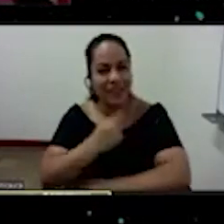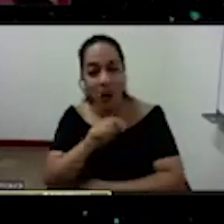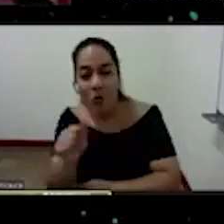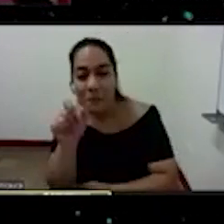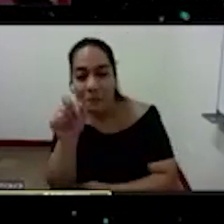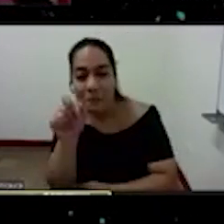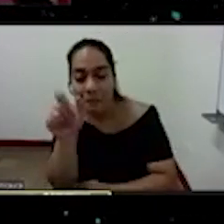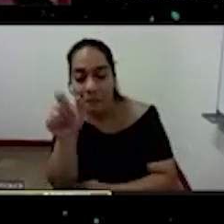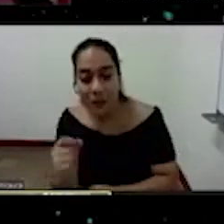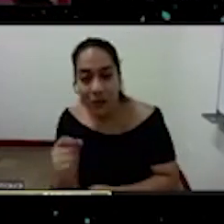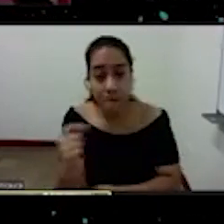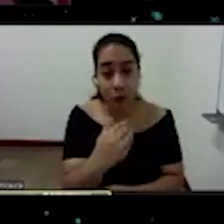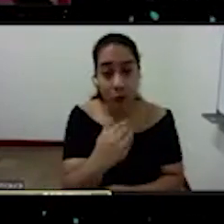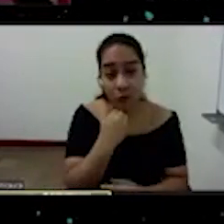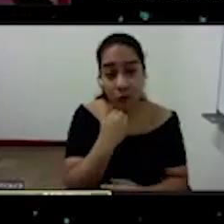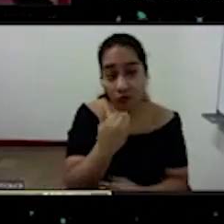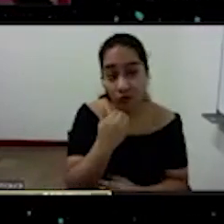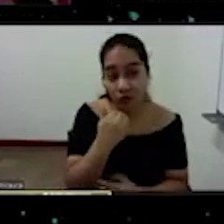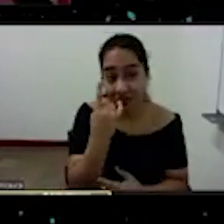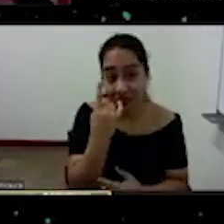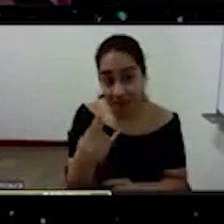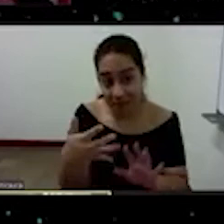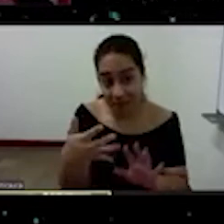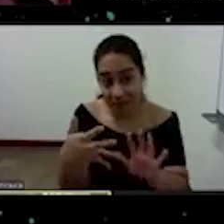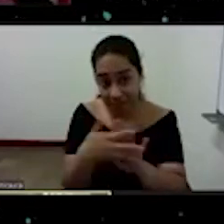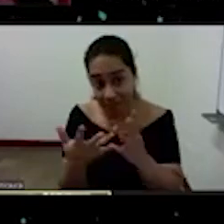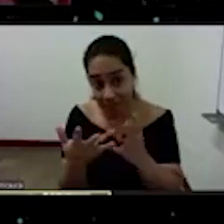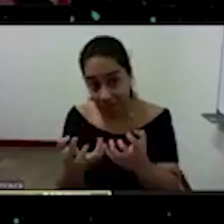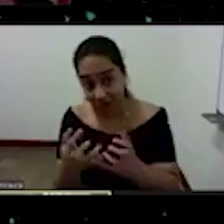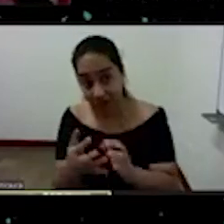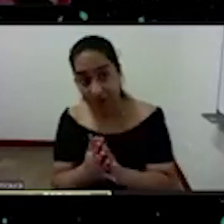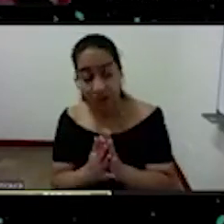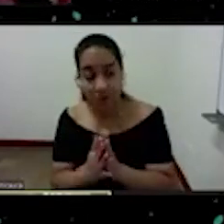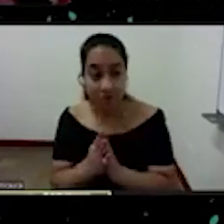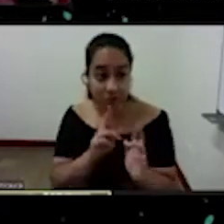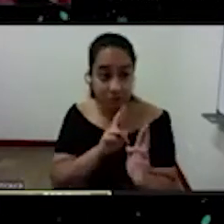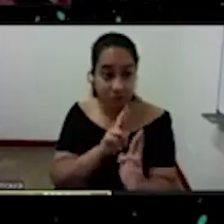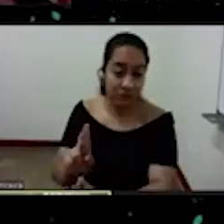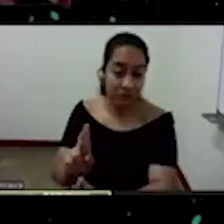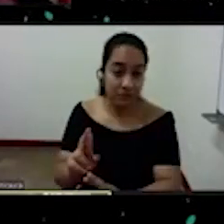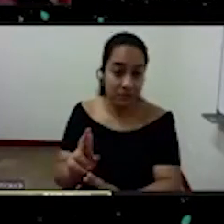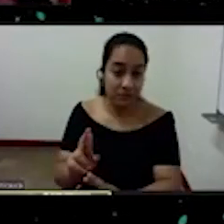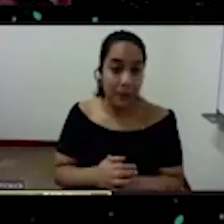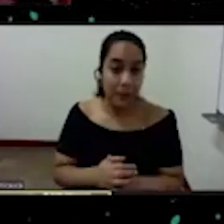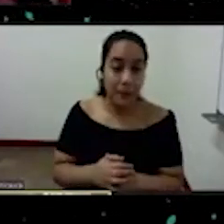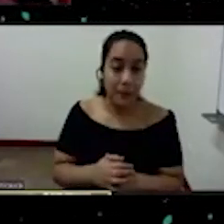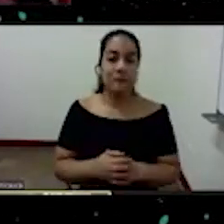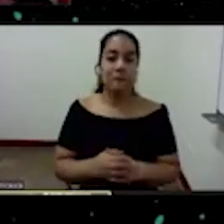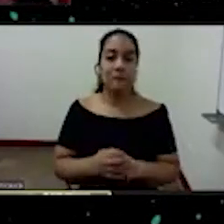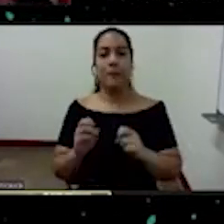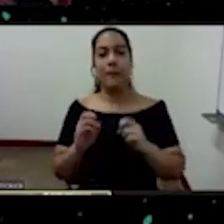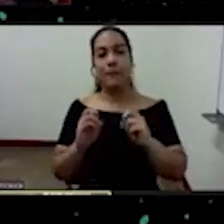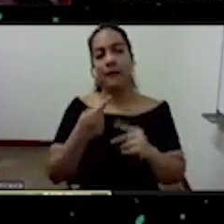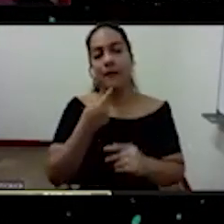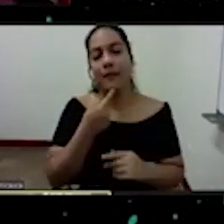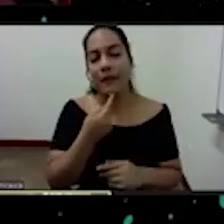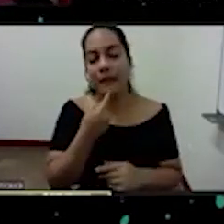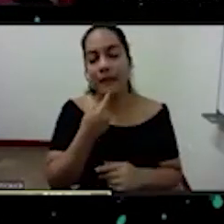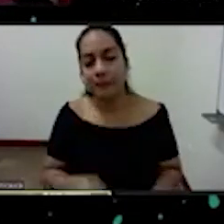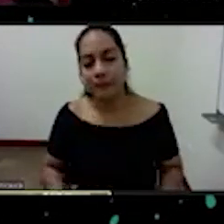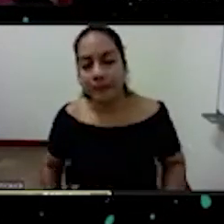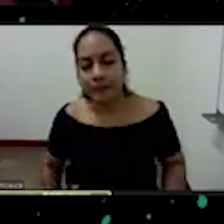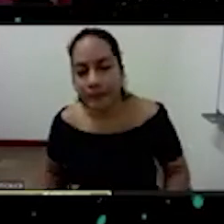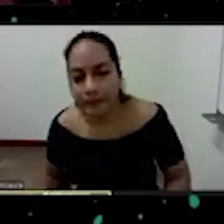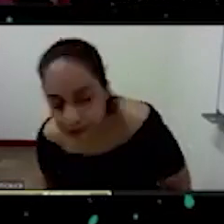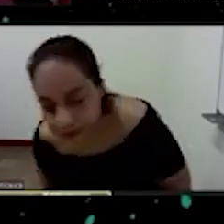sé si te interese escucharla para responder bueno dice cuando